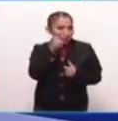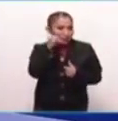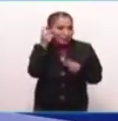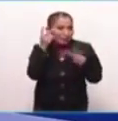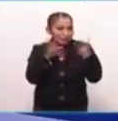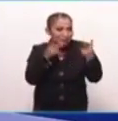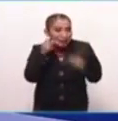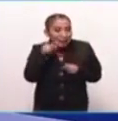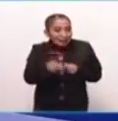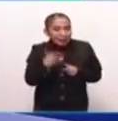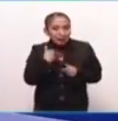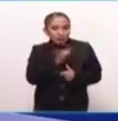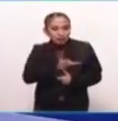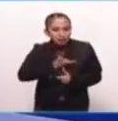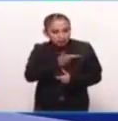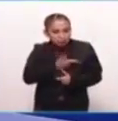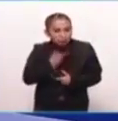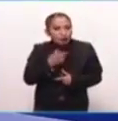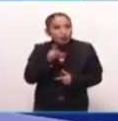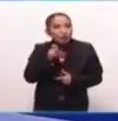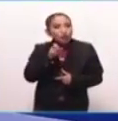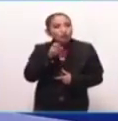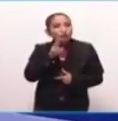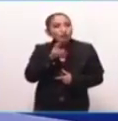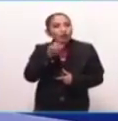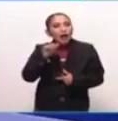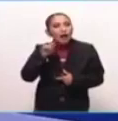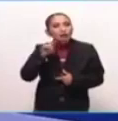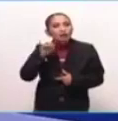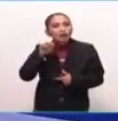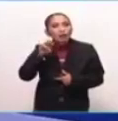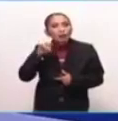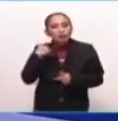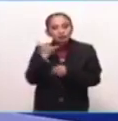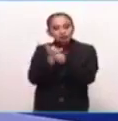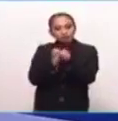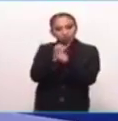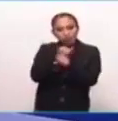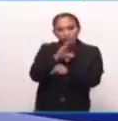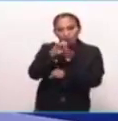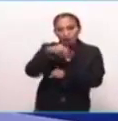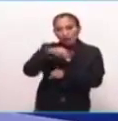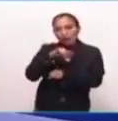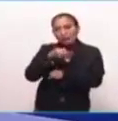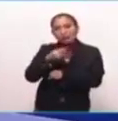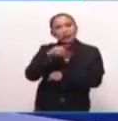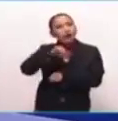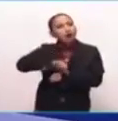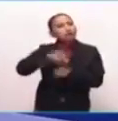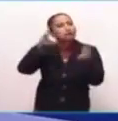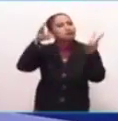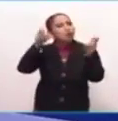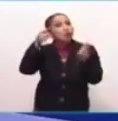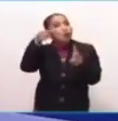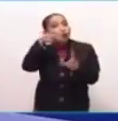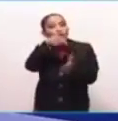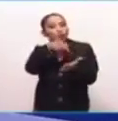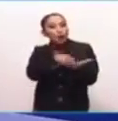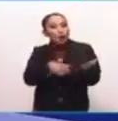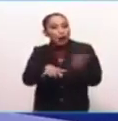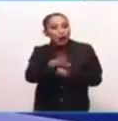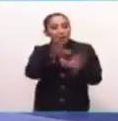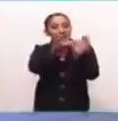viene, es un placer recibir en el estudio de Interfaz al doctor Arturo Montero, investigador del CONACYT, y hoy nos viene a contar sobre uno de estos sitios,